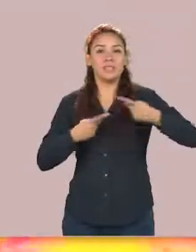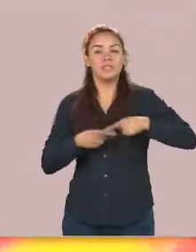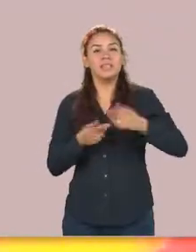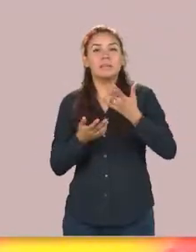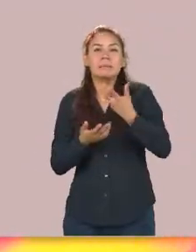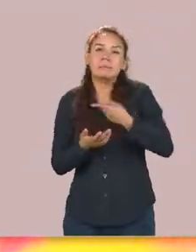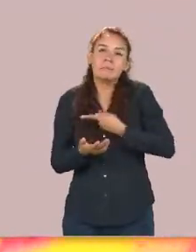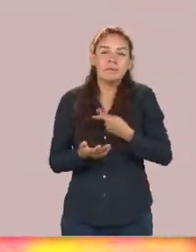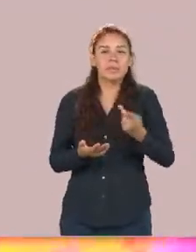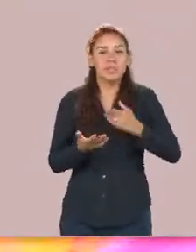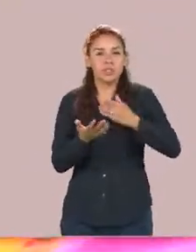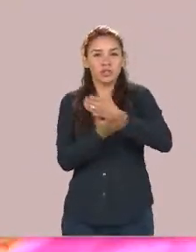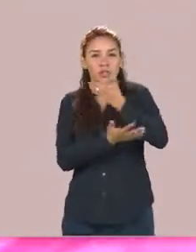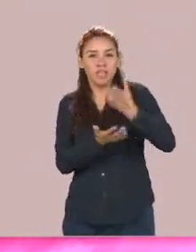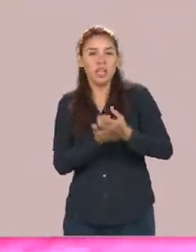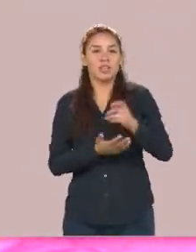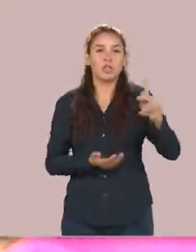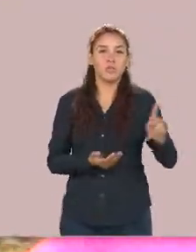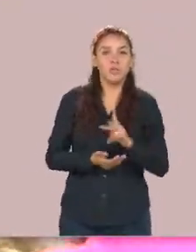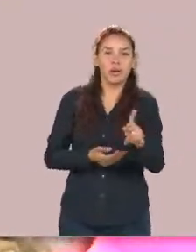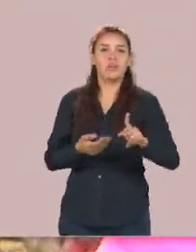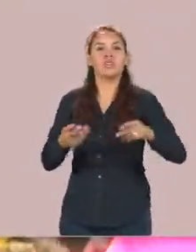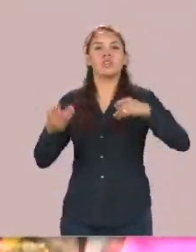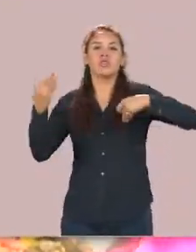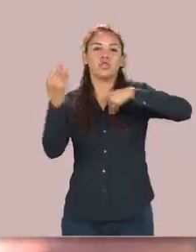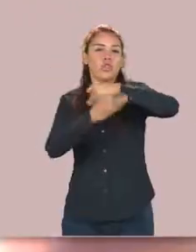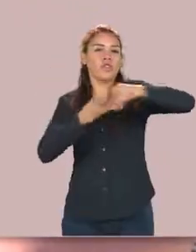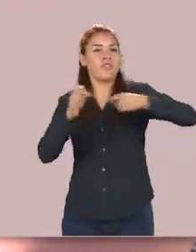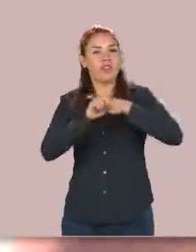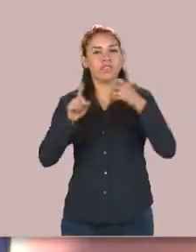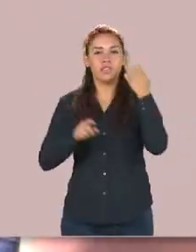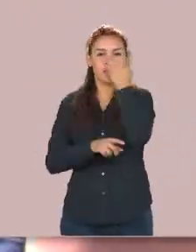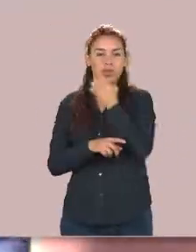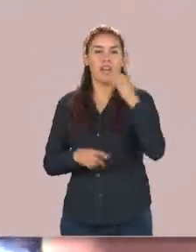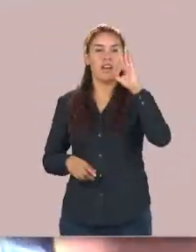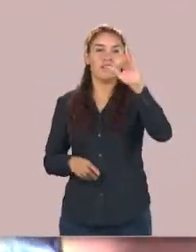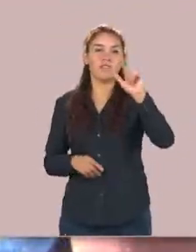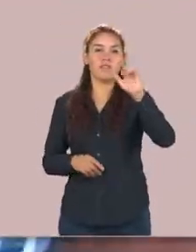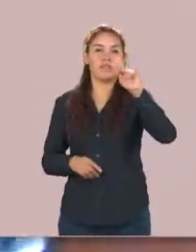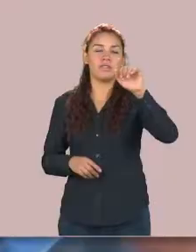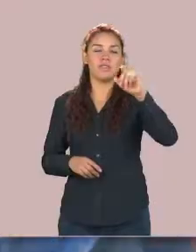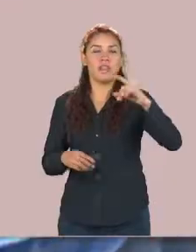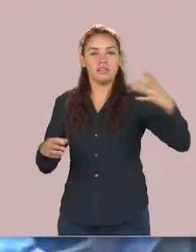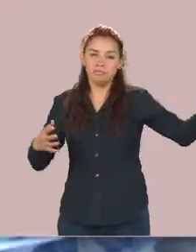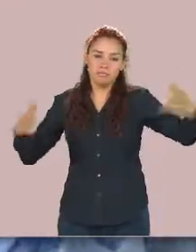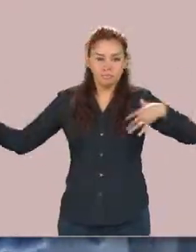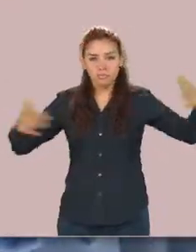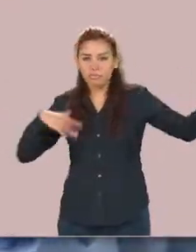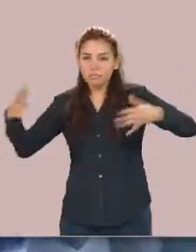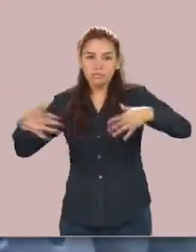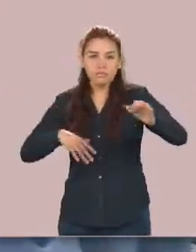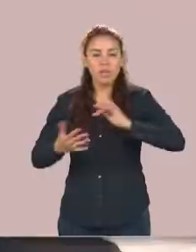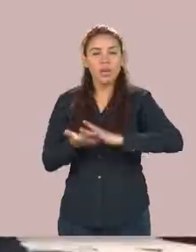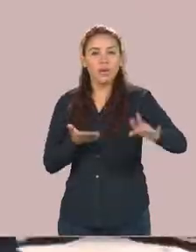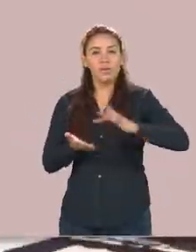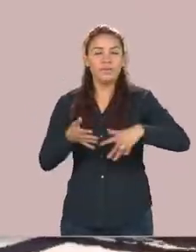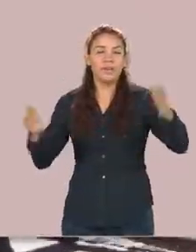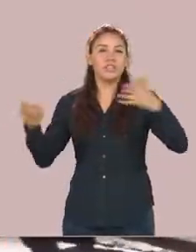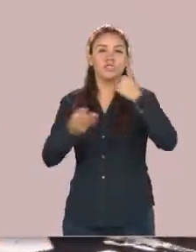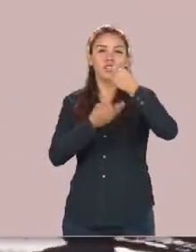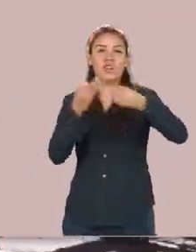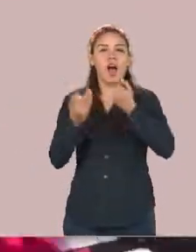Las facultades, unidades académicas y escuelas preparatorias de la UAT participan activamente en esta campaña por medio de sus estudiantes,